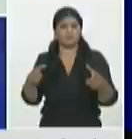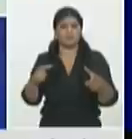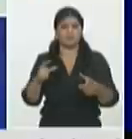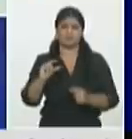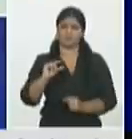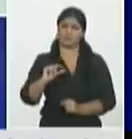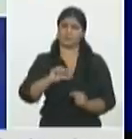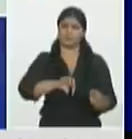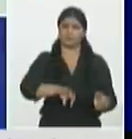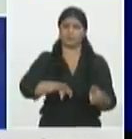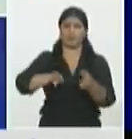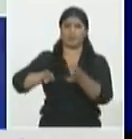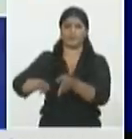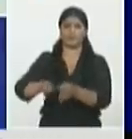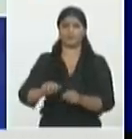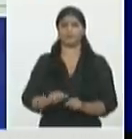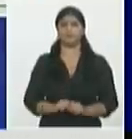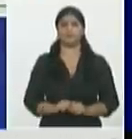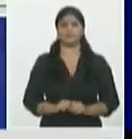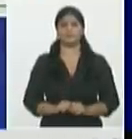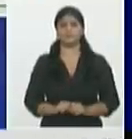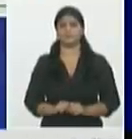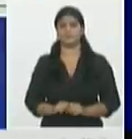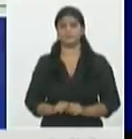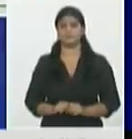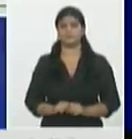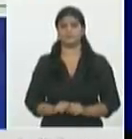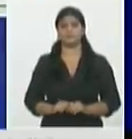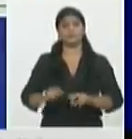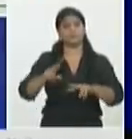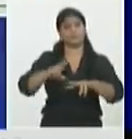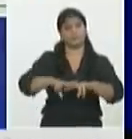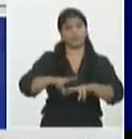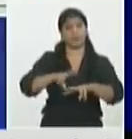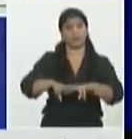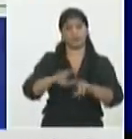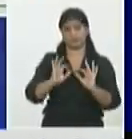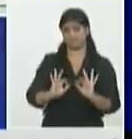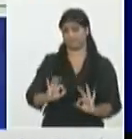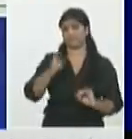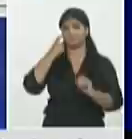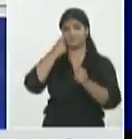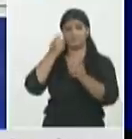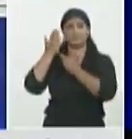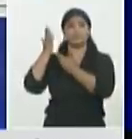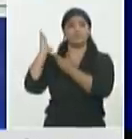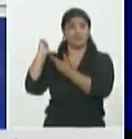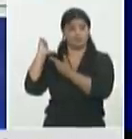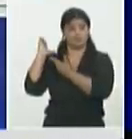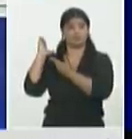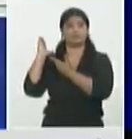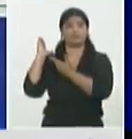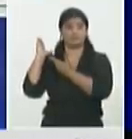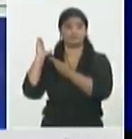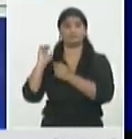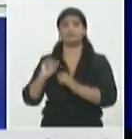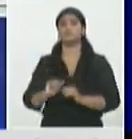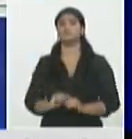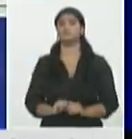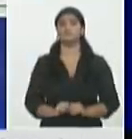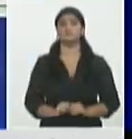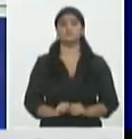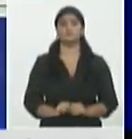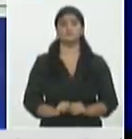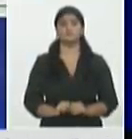la curva de Mayabeque de La Habana como la pueden ver ahí alta se mantiene con